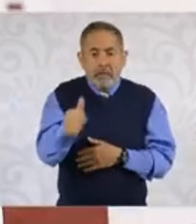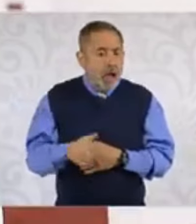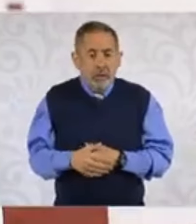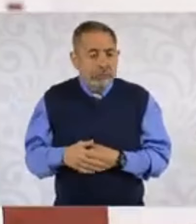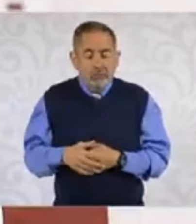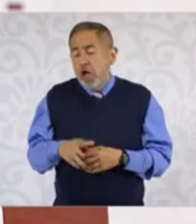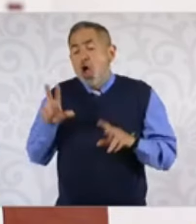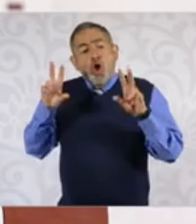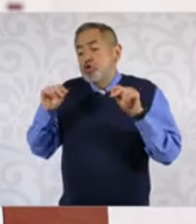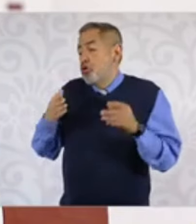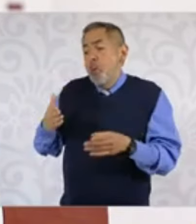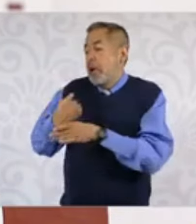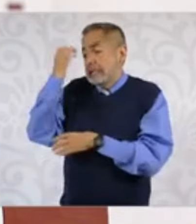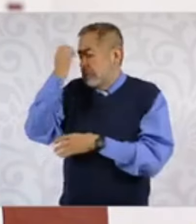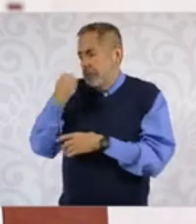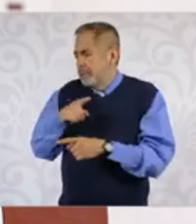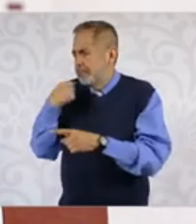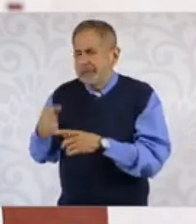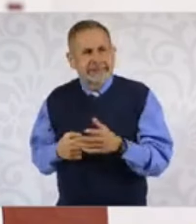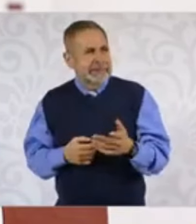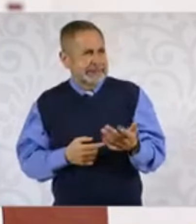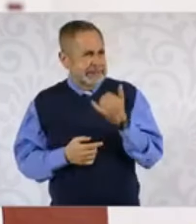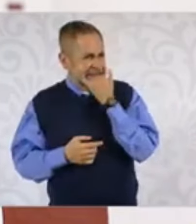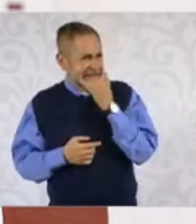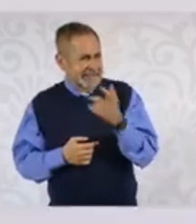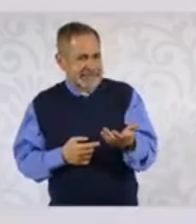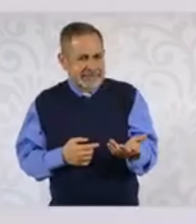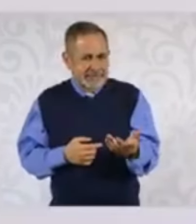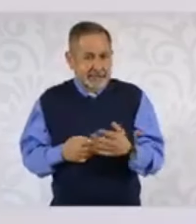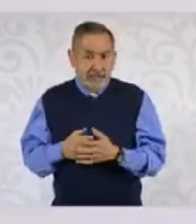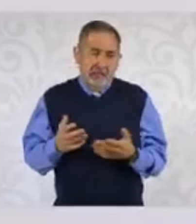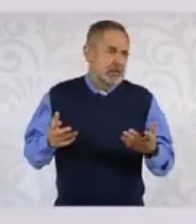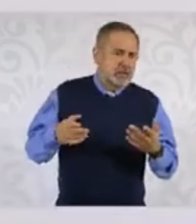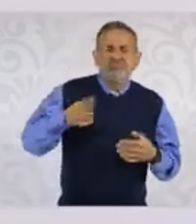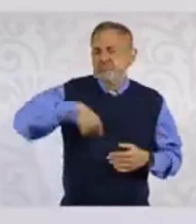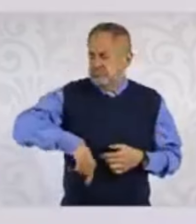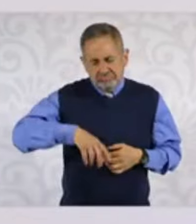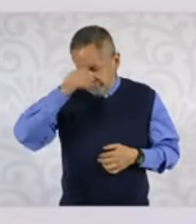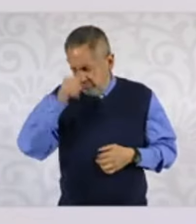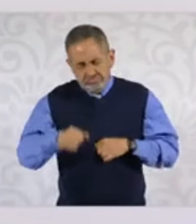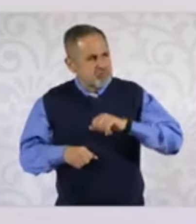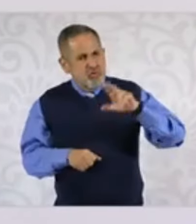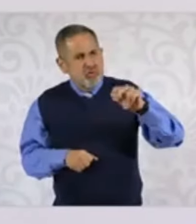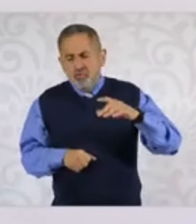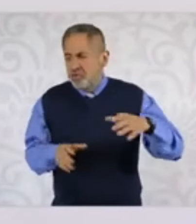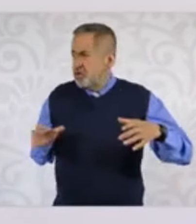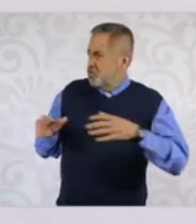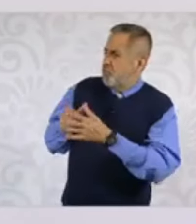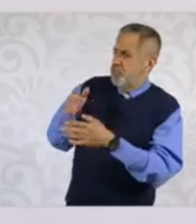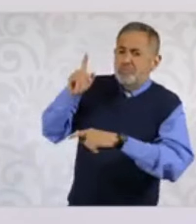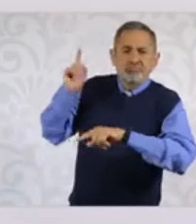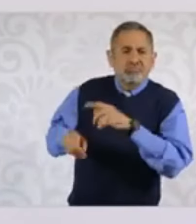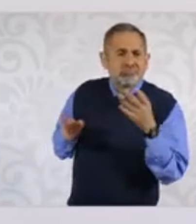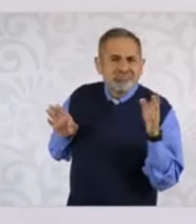letras A, el martes 5 con las letras B, el miércoles 6 y el jueves 7 con letra C, el